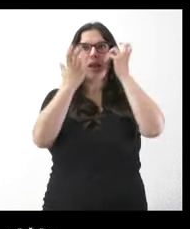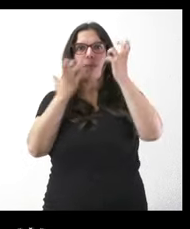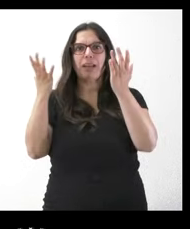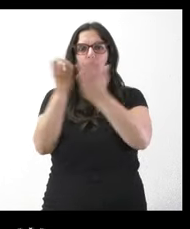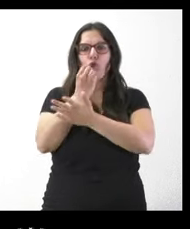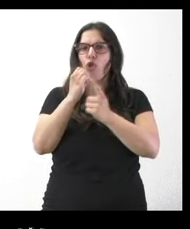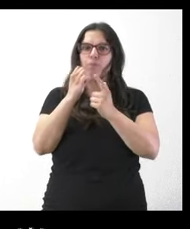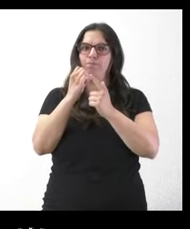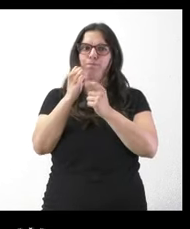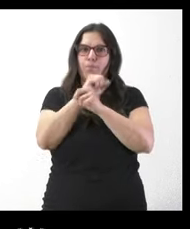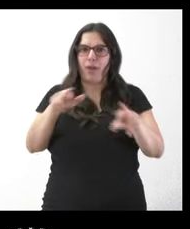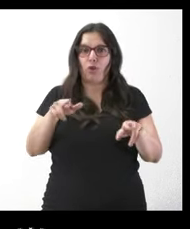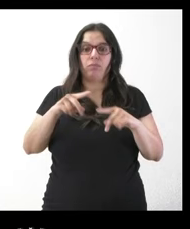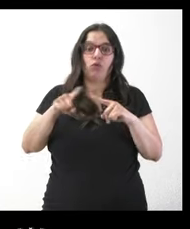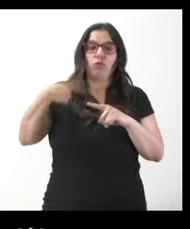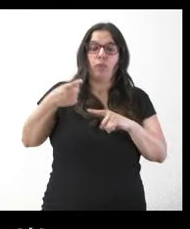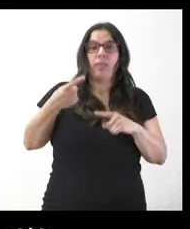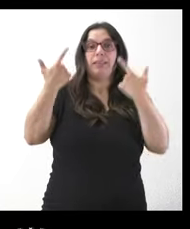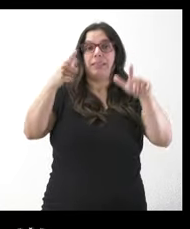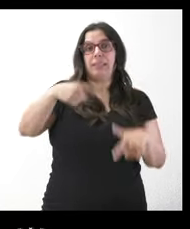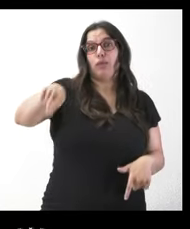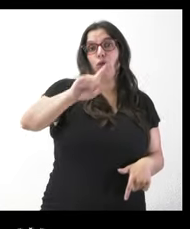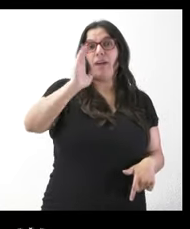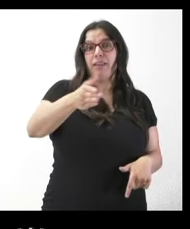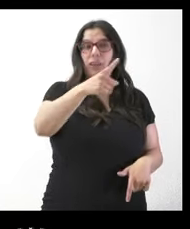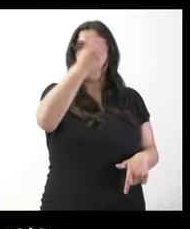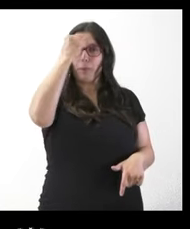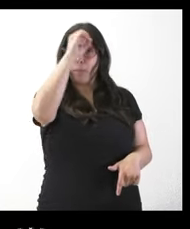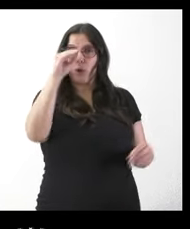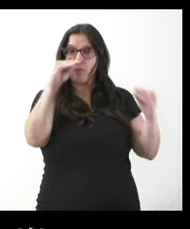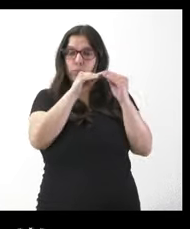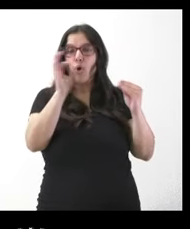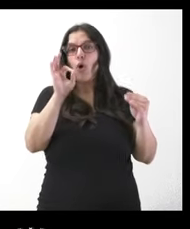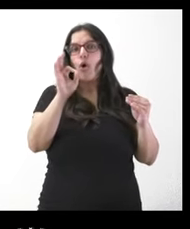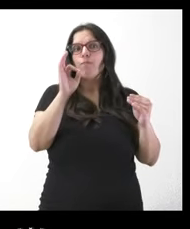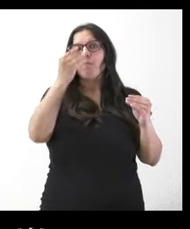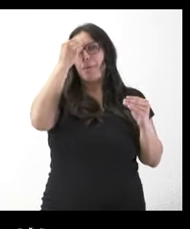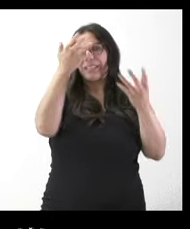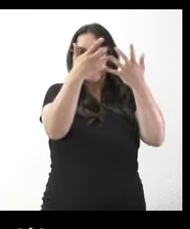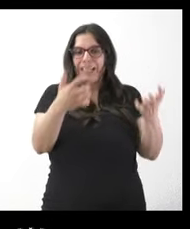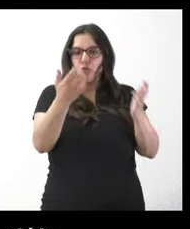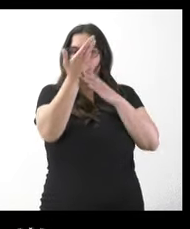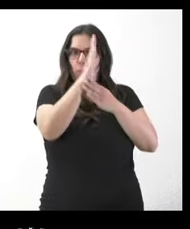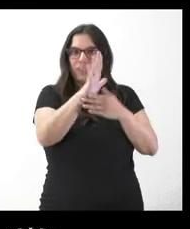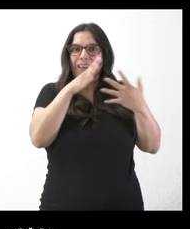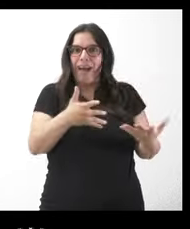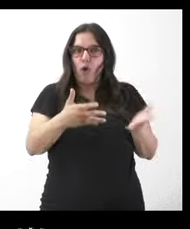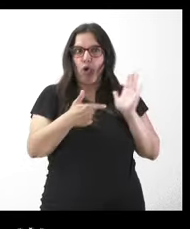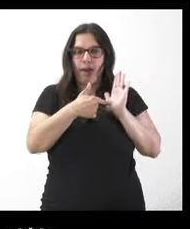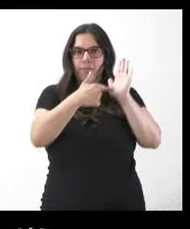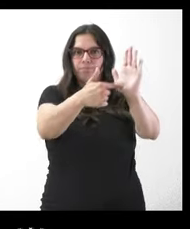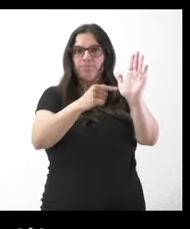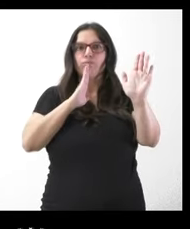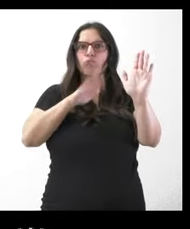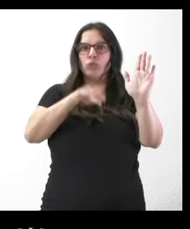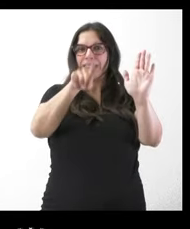en lo que es el sector no sé si eso lo ven así si contemplan que el texto que está en tramitación en las cortes es adecuado